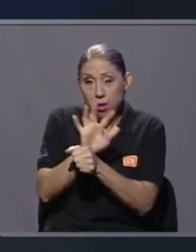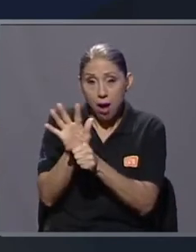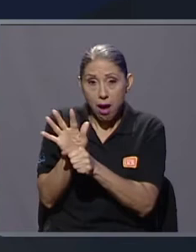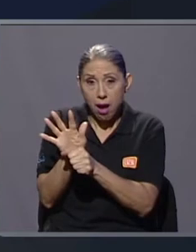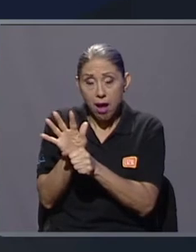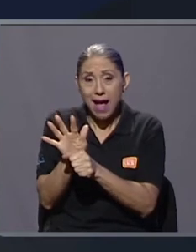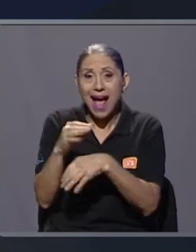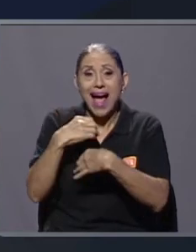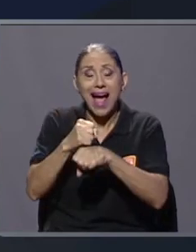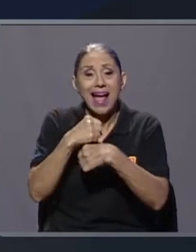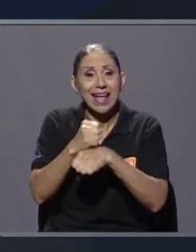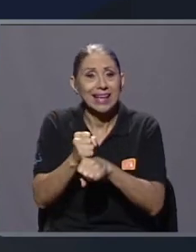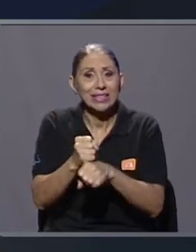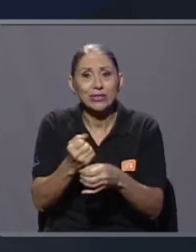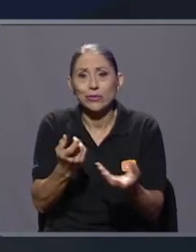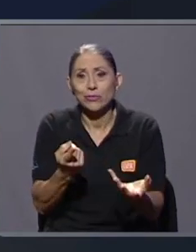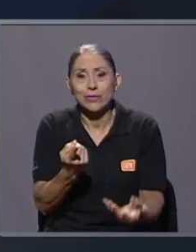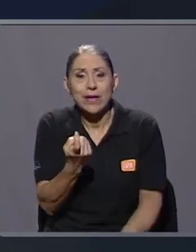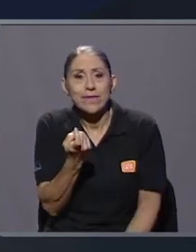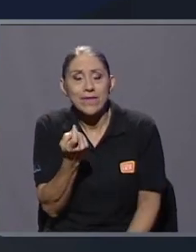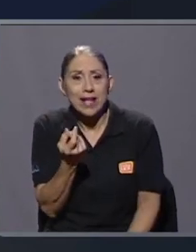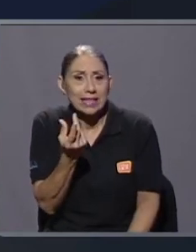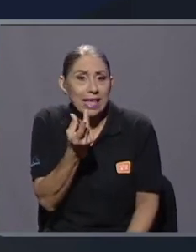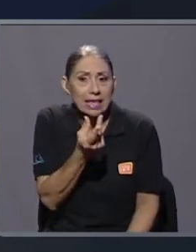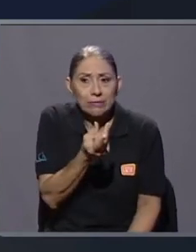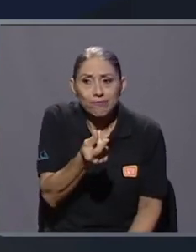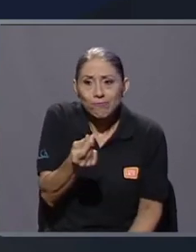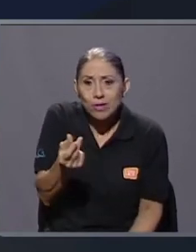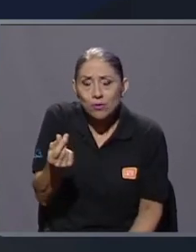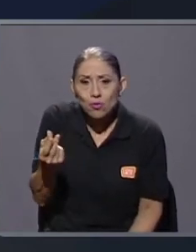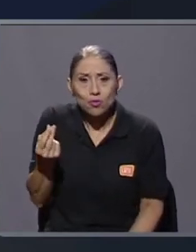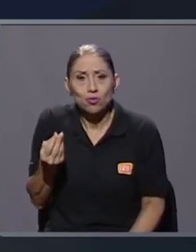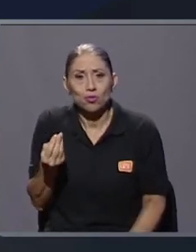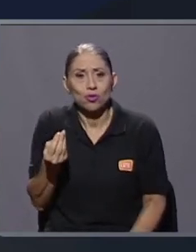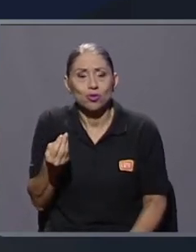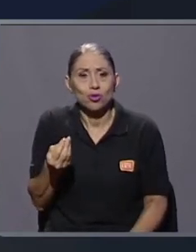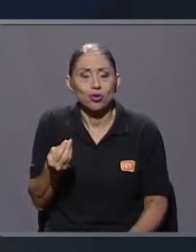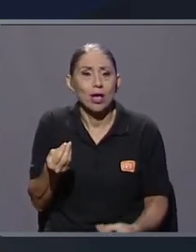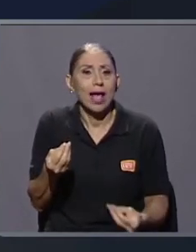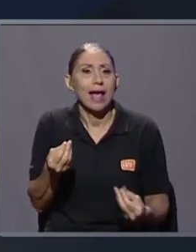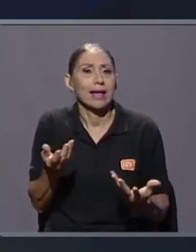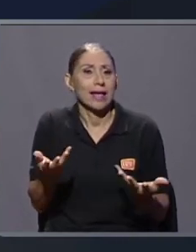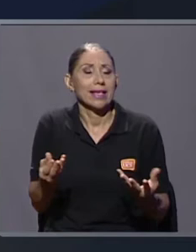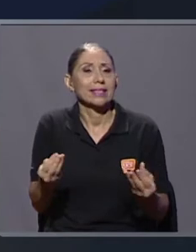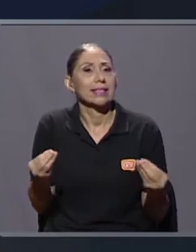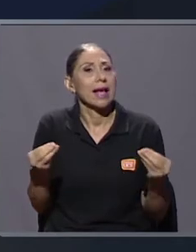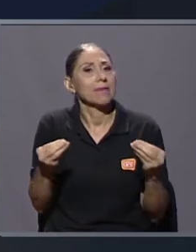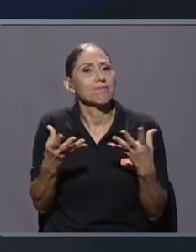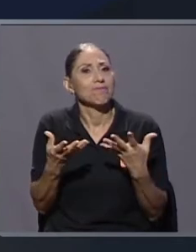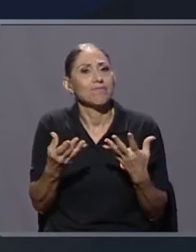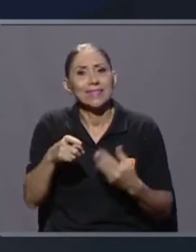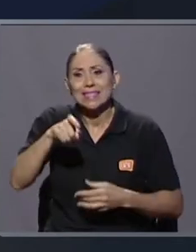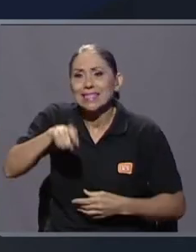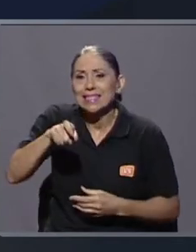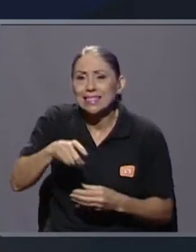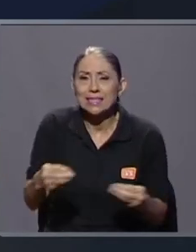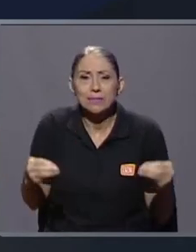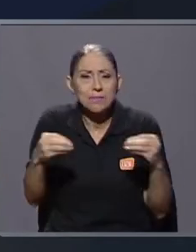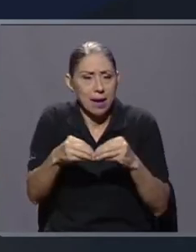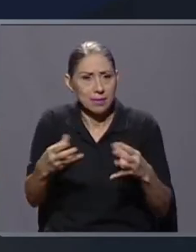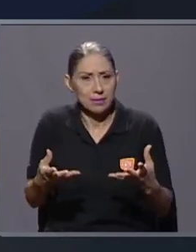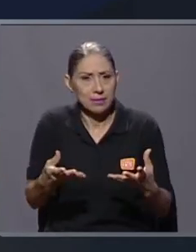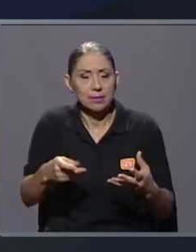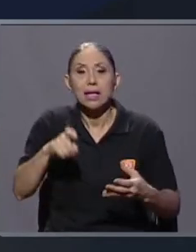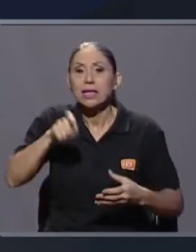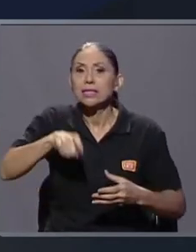que la escasez de recursos sea más enfática, sea ridúscula, que necesitemos de este tipo de uniones